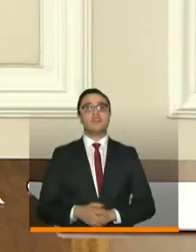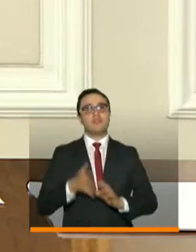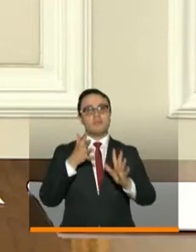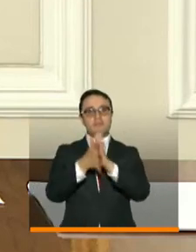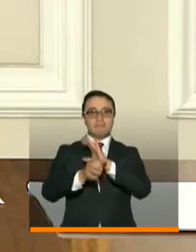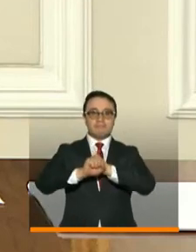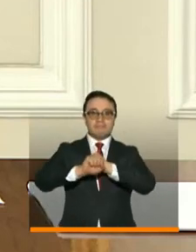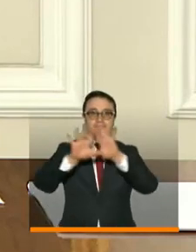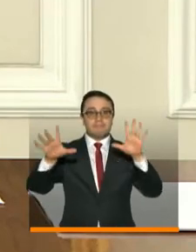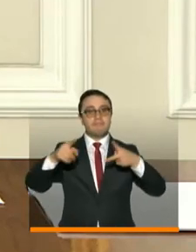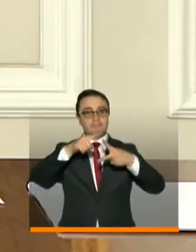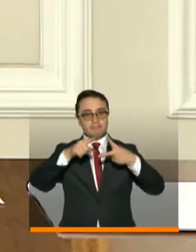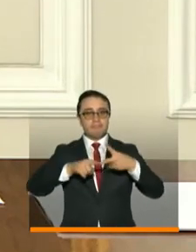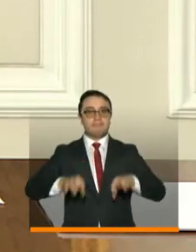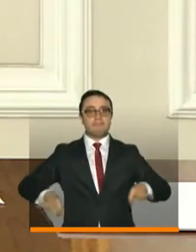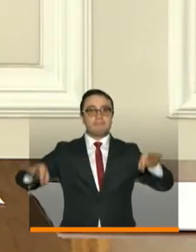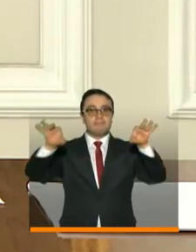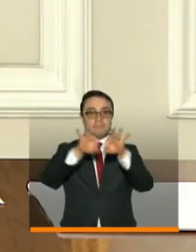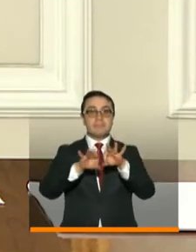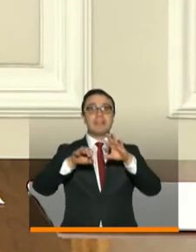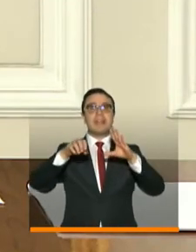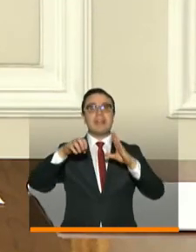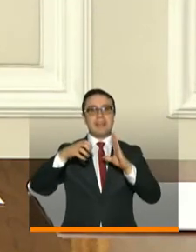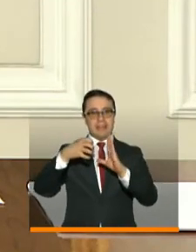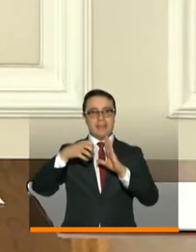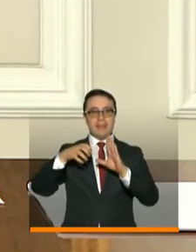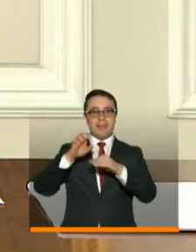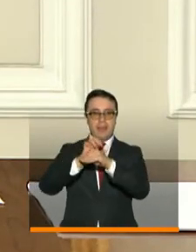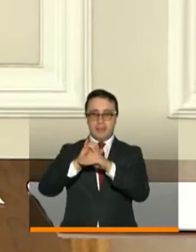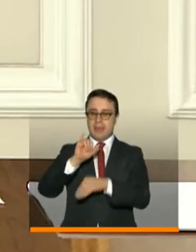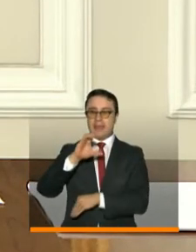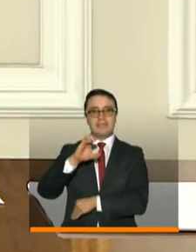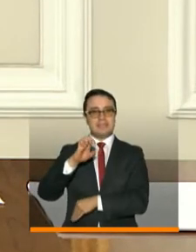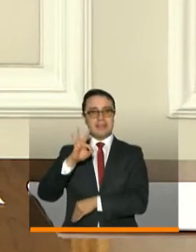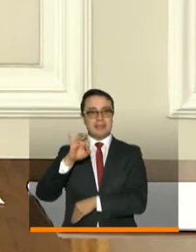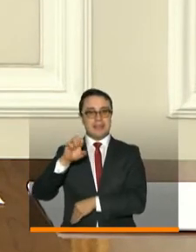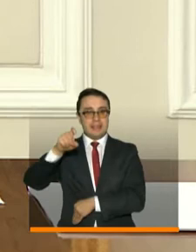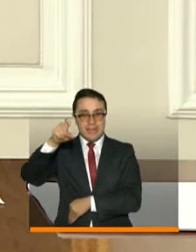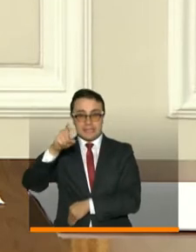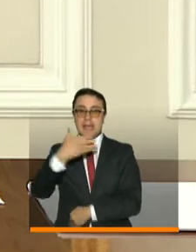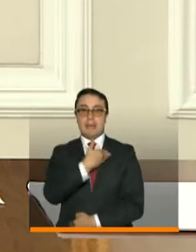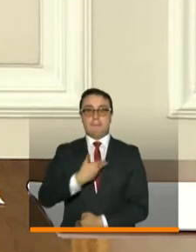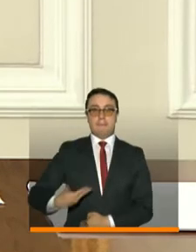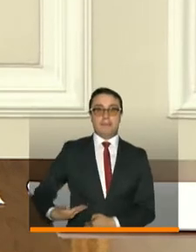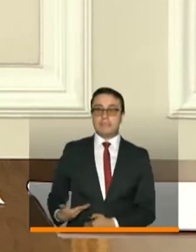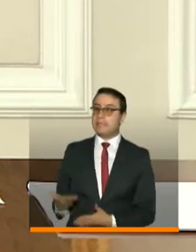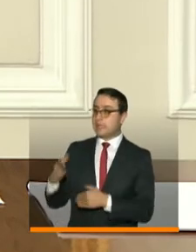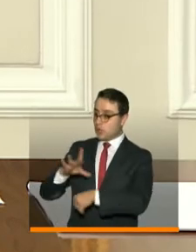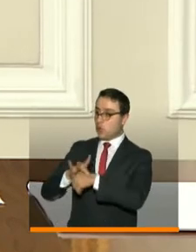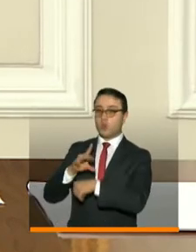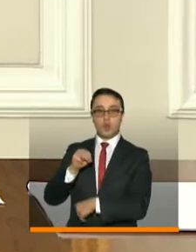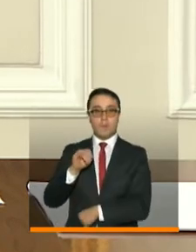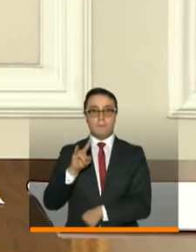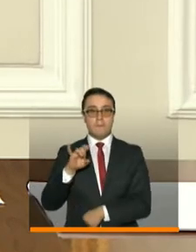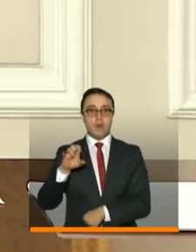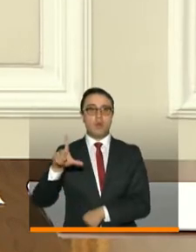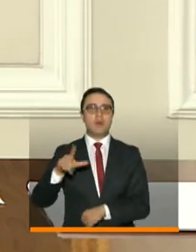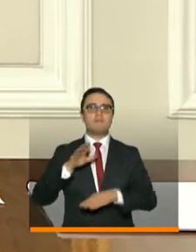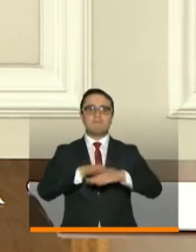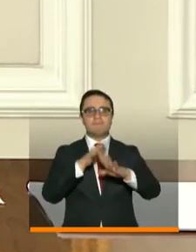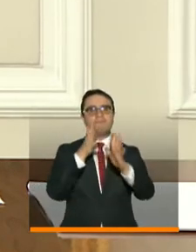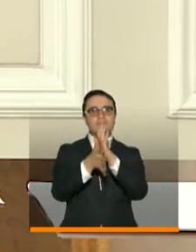Dos mensajes importantes también desde el ICTEX. Está el doctor Manuel, el presidente del ICTEX. Doctor Manuel, mensaje,